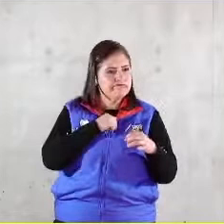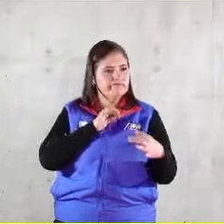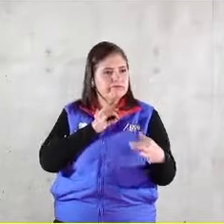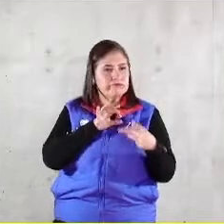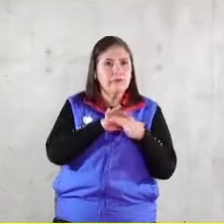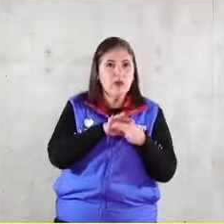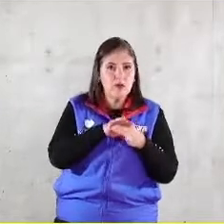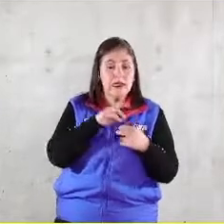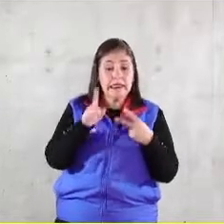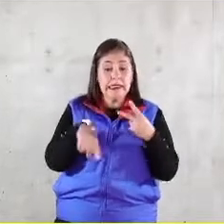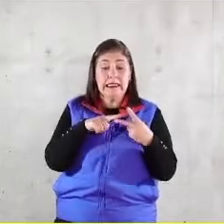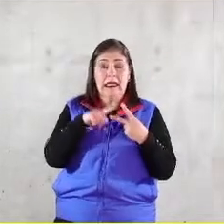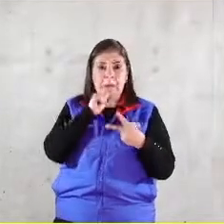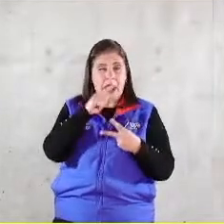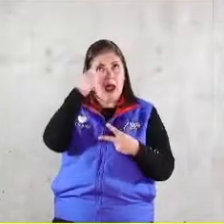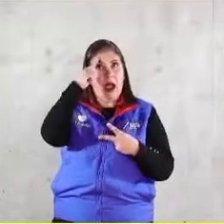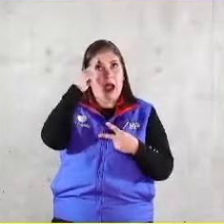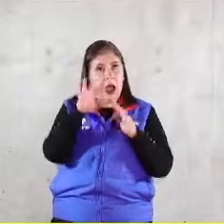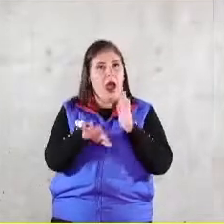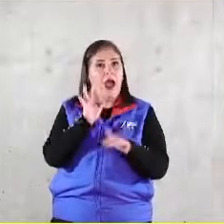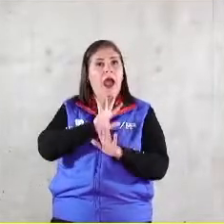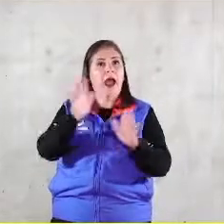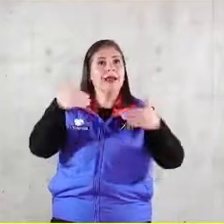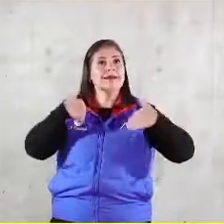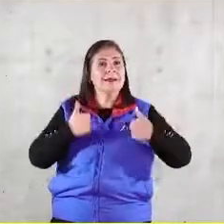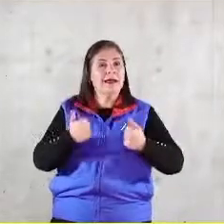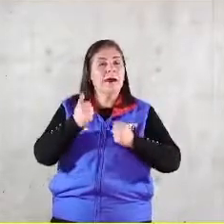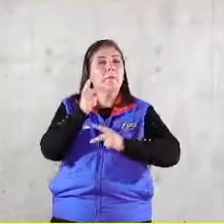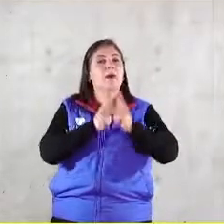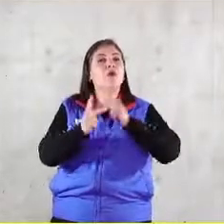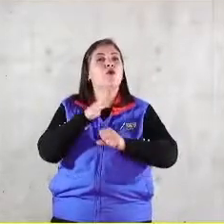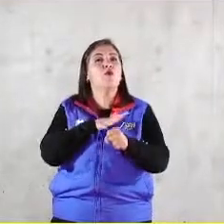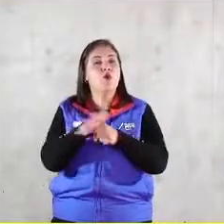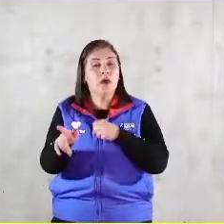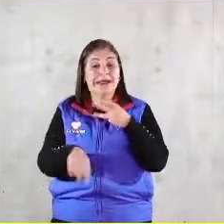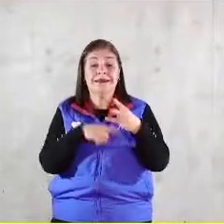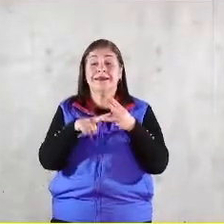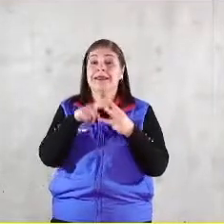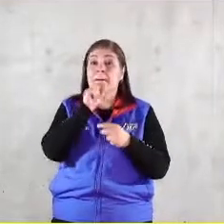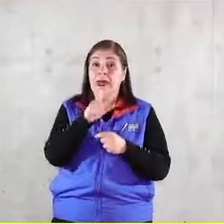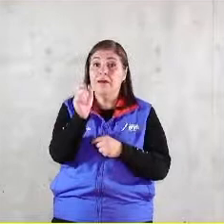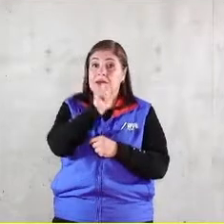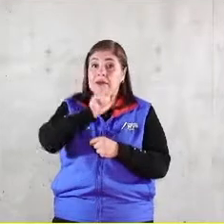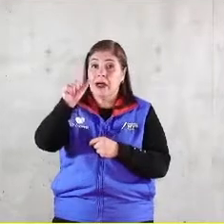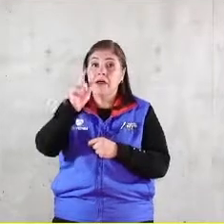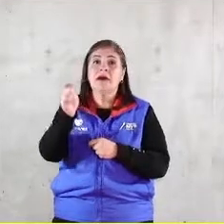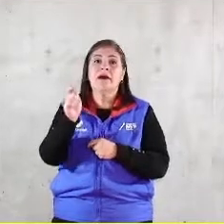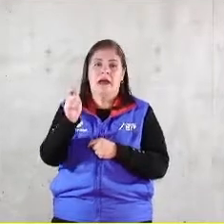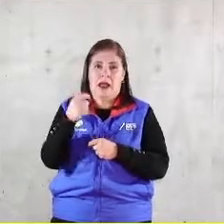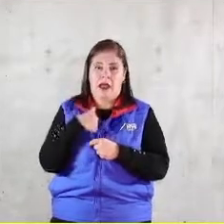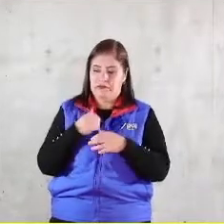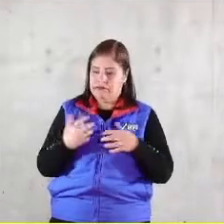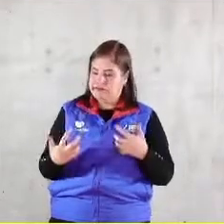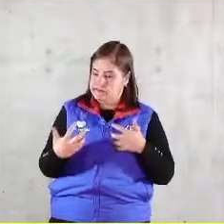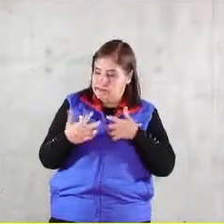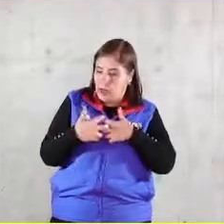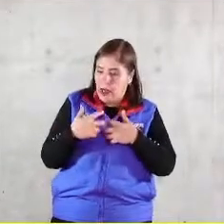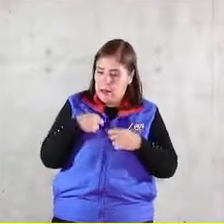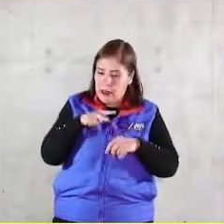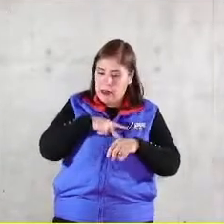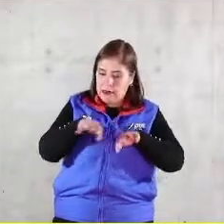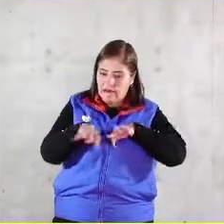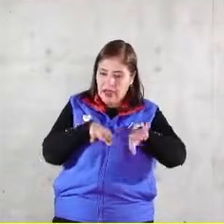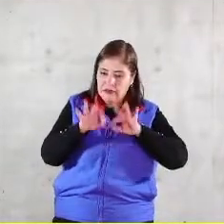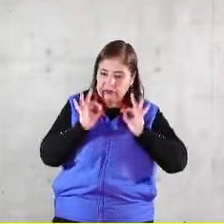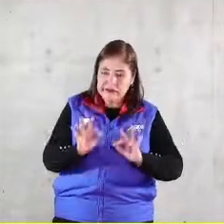intelectual porque comprende de qué van las prestaciones y profesional porque esto está vinculado a tu trabajo no es una prestación que